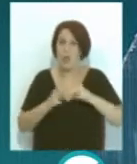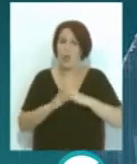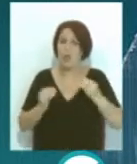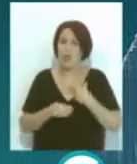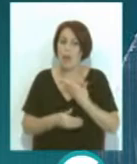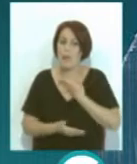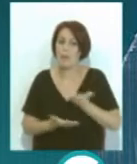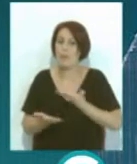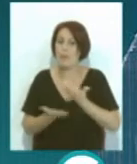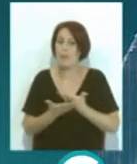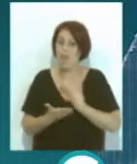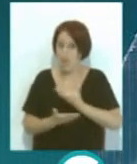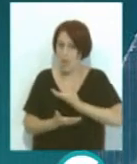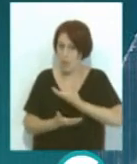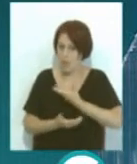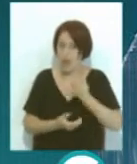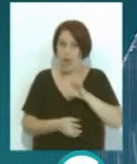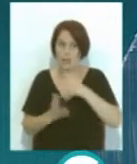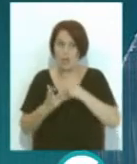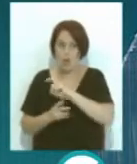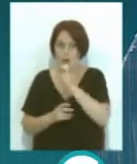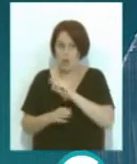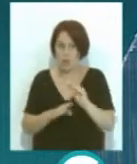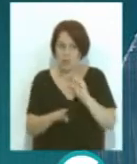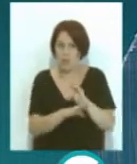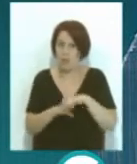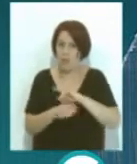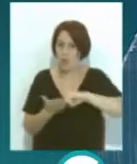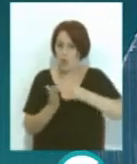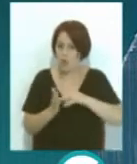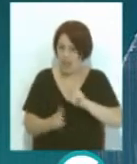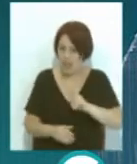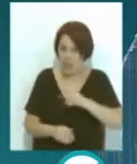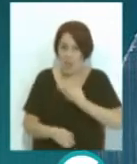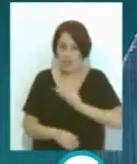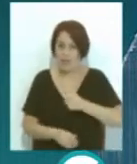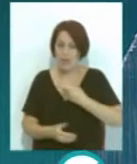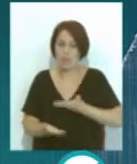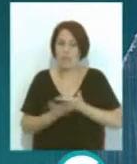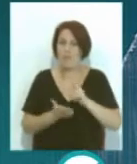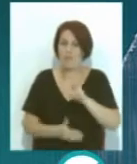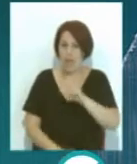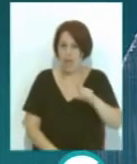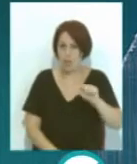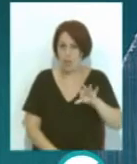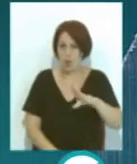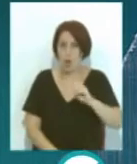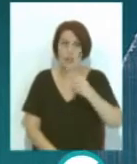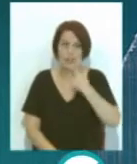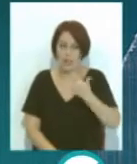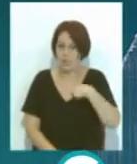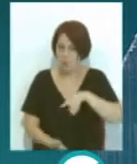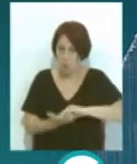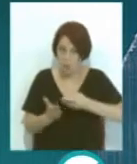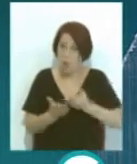financiación municipal y de otras administraciones para el proyecto de Valcárcel. El primer edil ha pedido a Rogelio Velasco que si de verdad se cree este